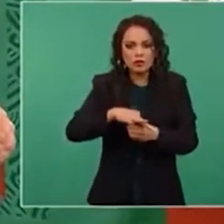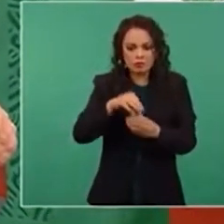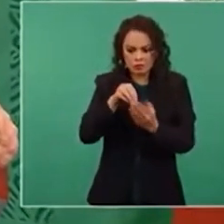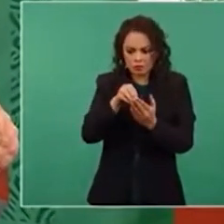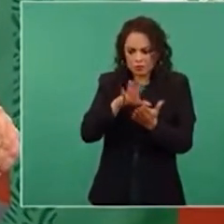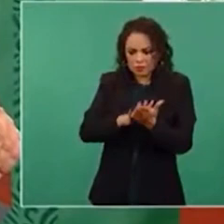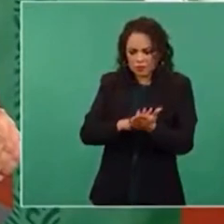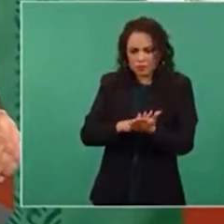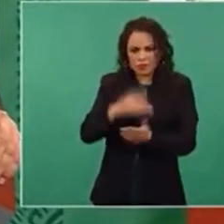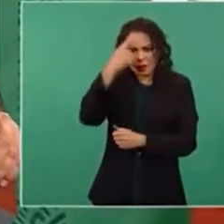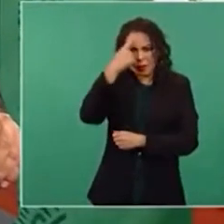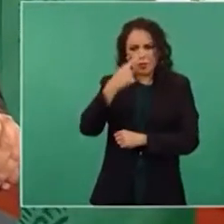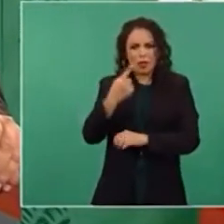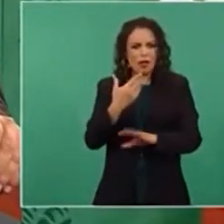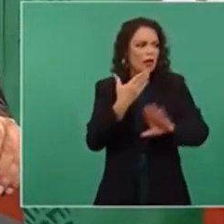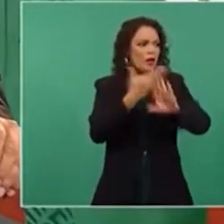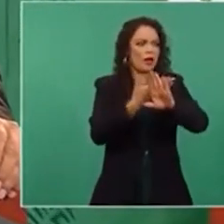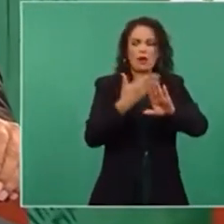insultando?